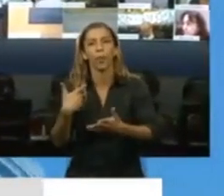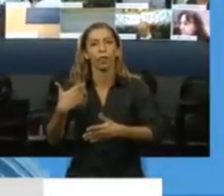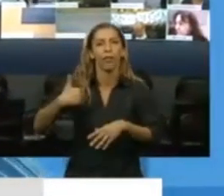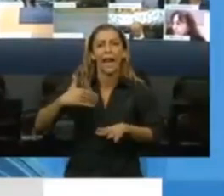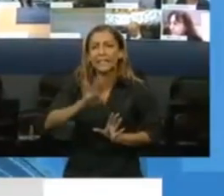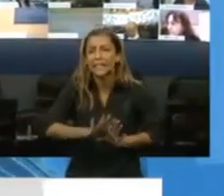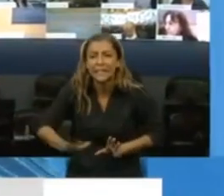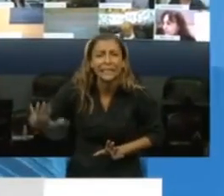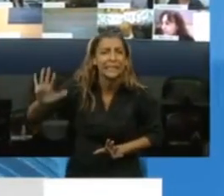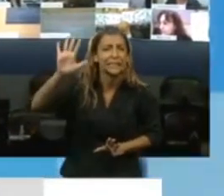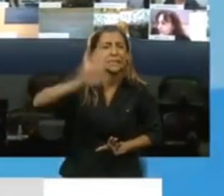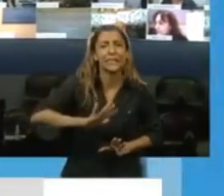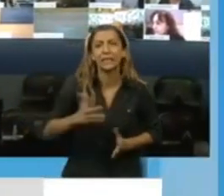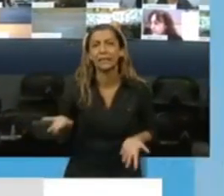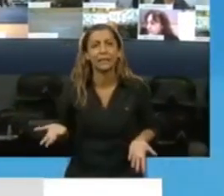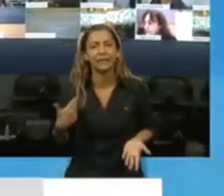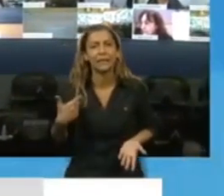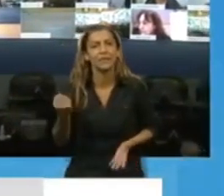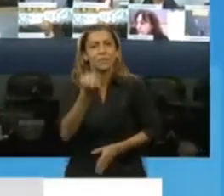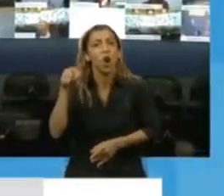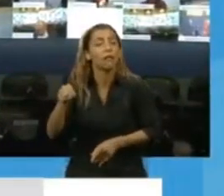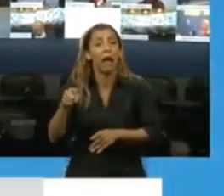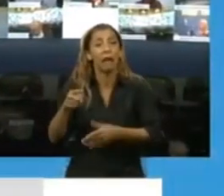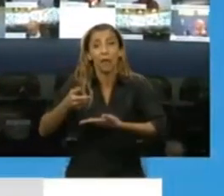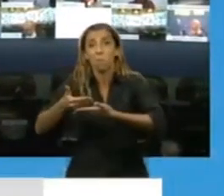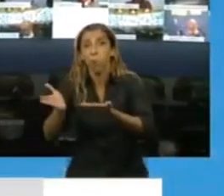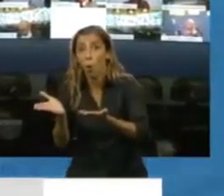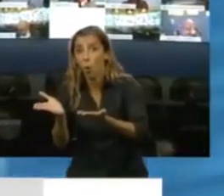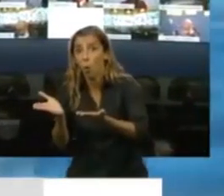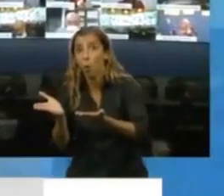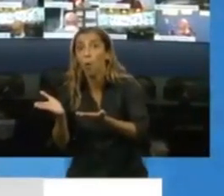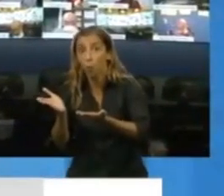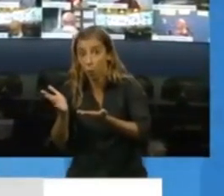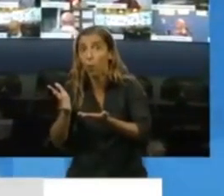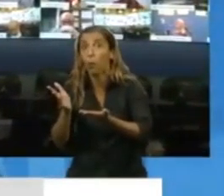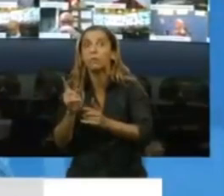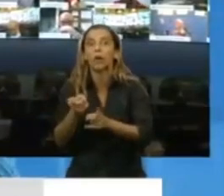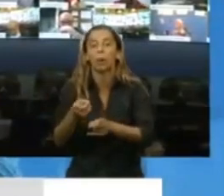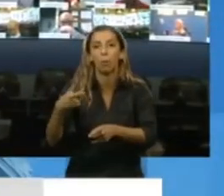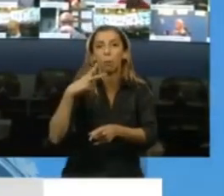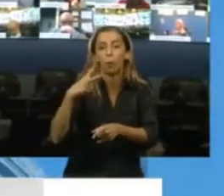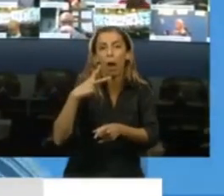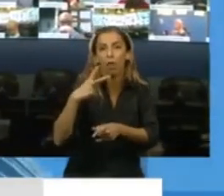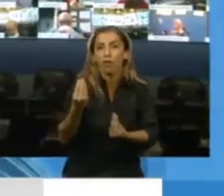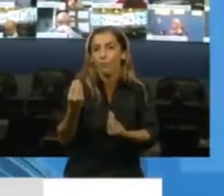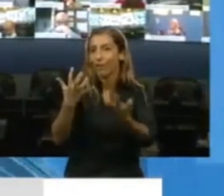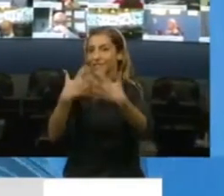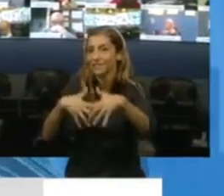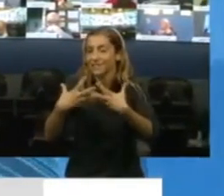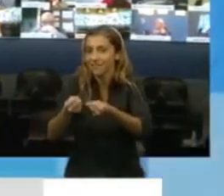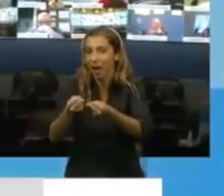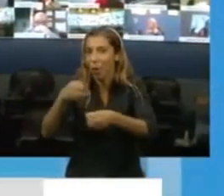país, en el sector público, pero también en el sector privado de salud. Comprometer a las